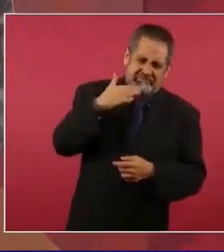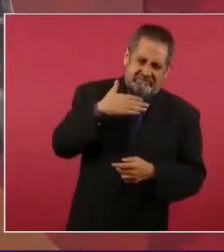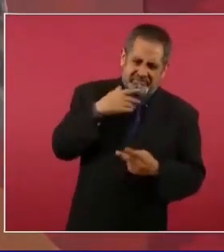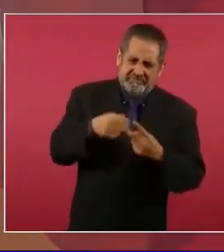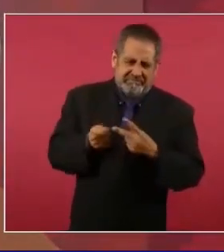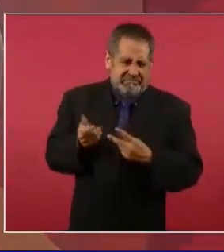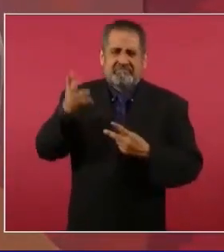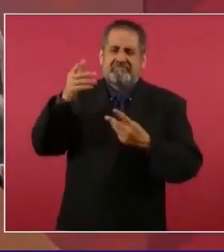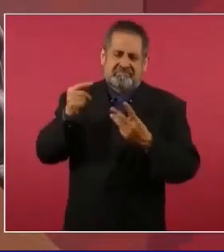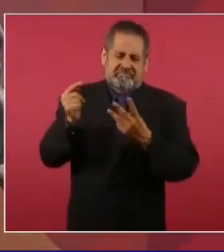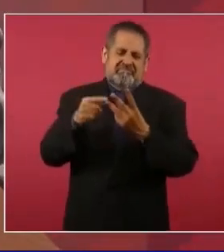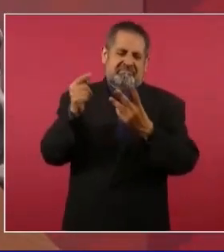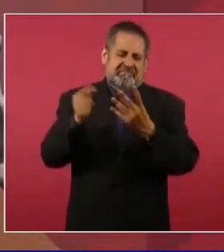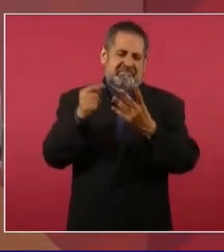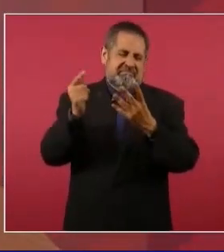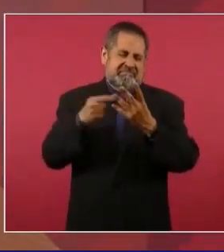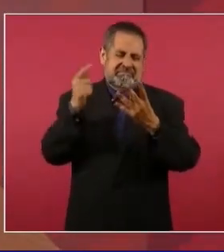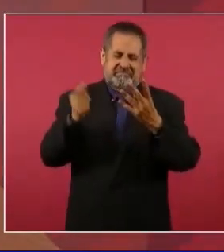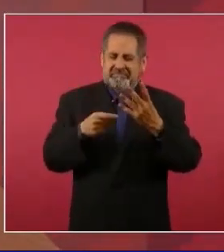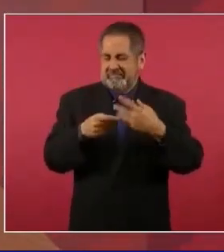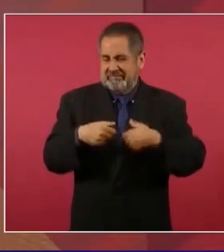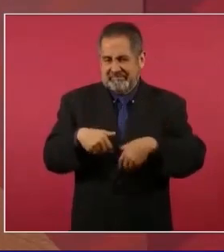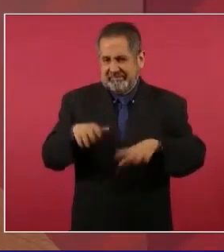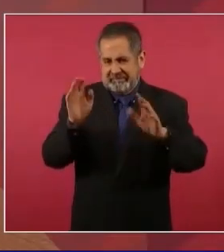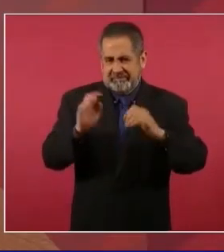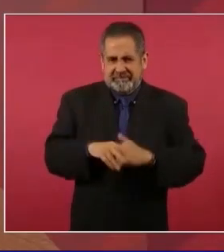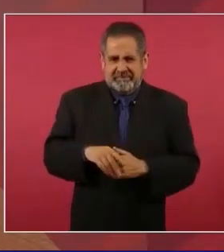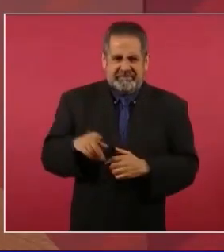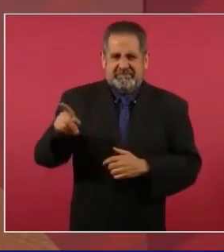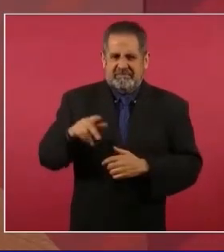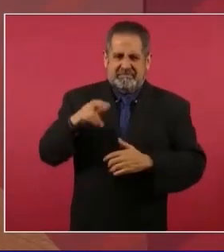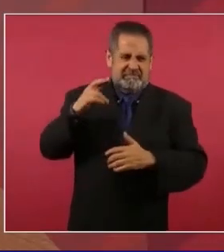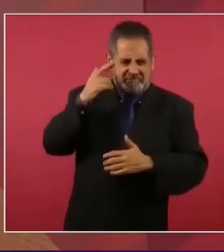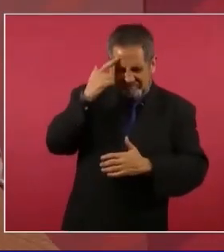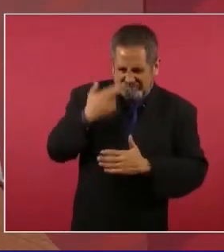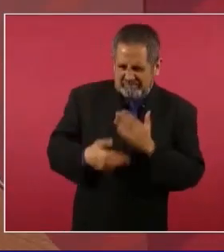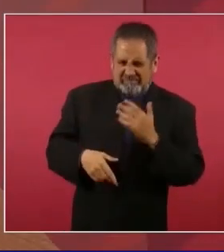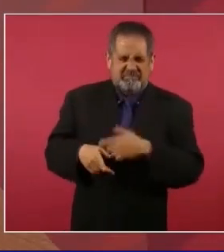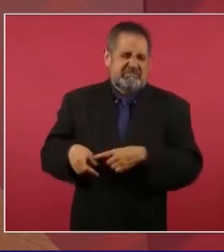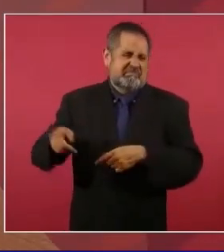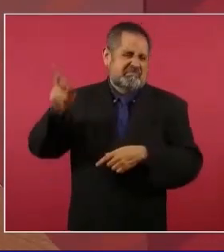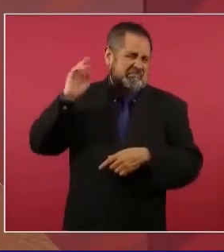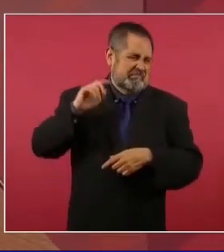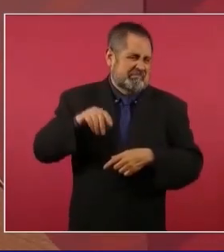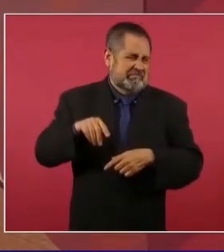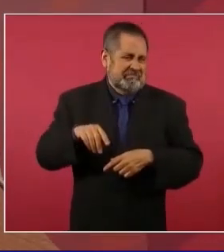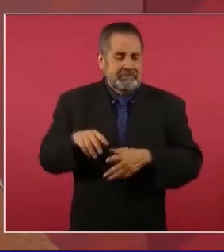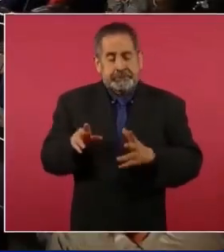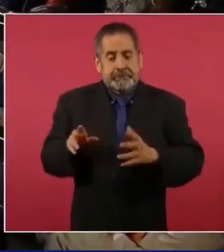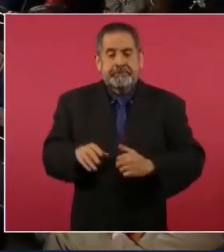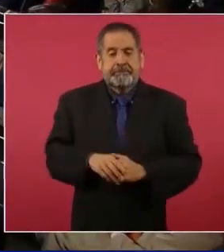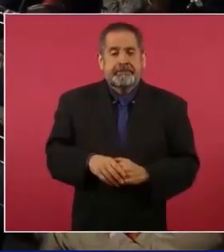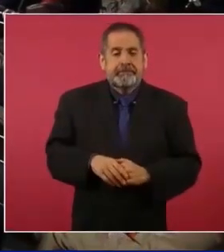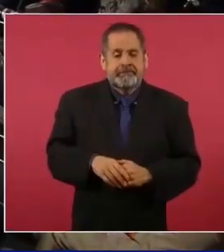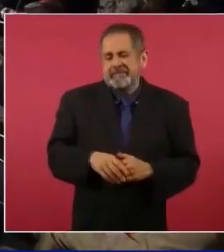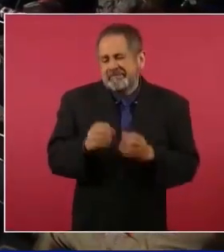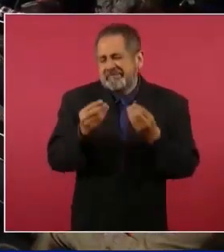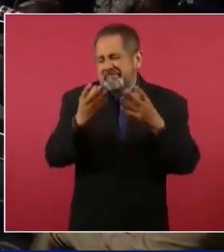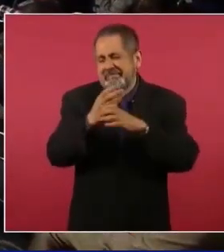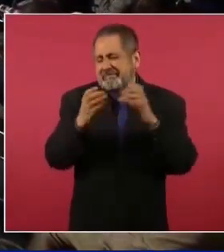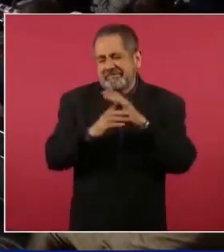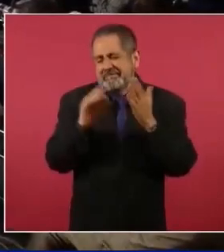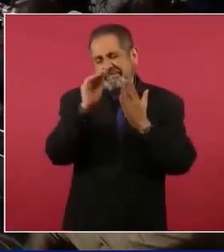Obrador déspota, López Obrador lo que sea.